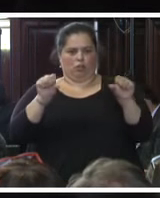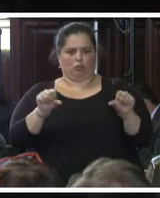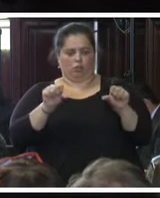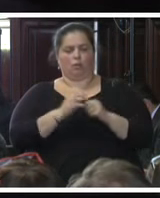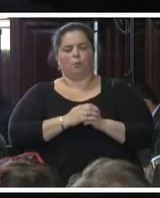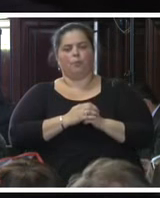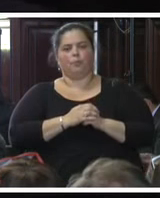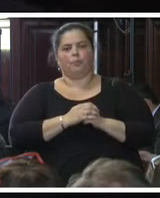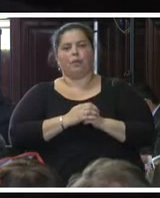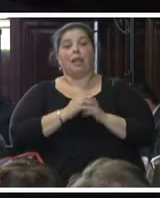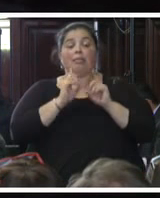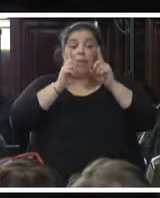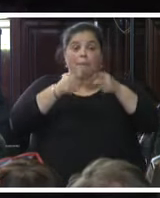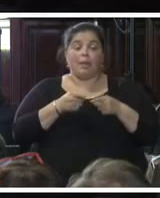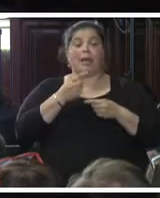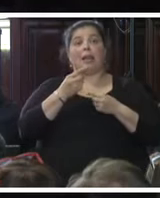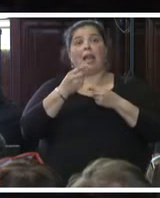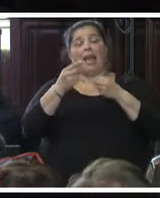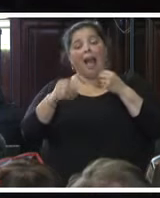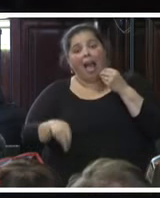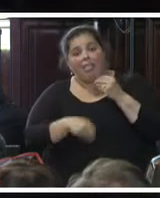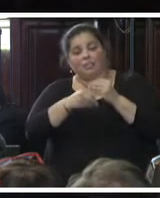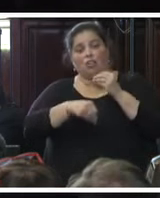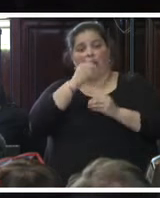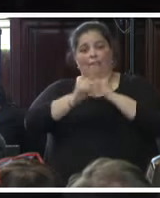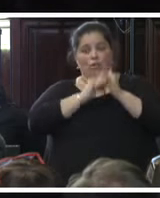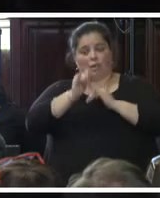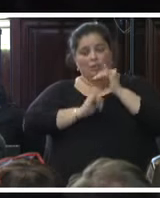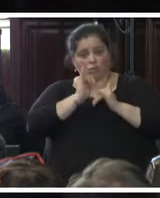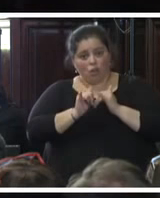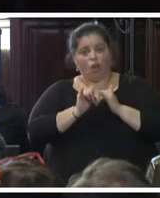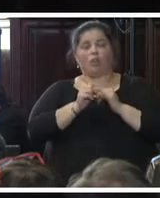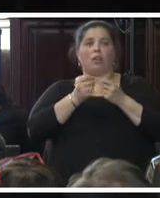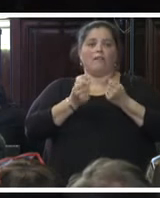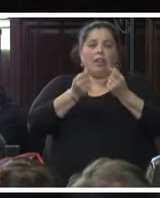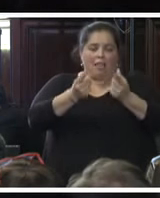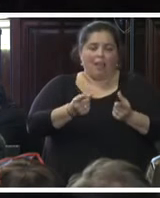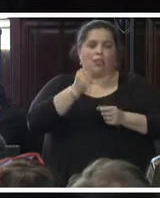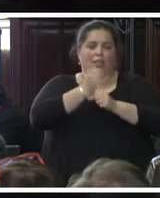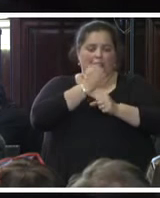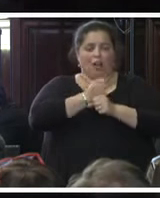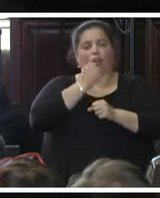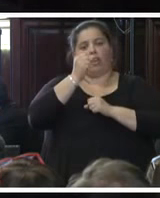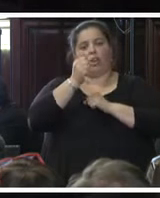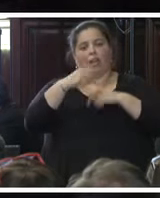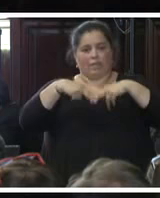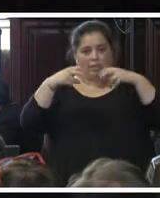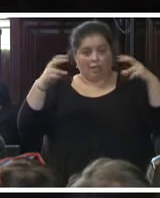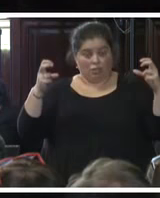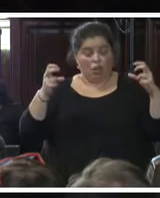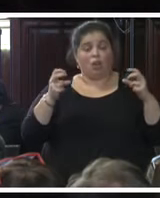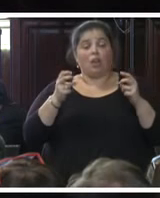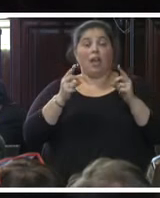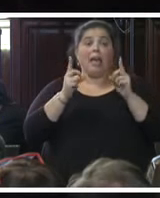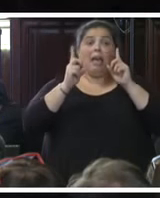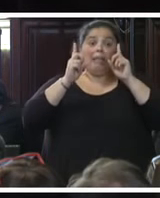información adicional que venían o que vienen arrojando las tareas de investigación. En función de ello, igualmente,